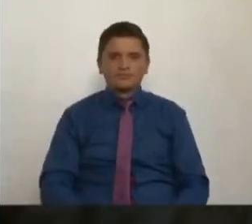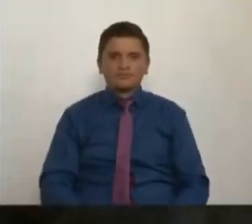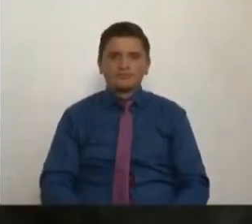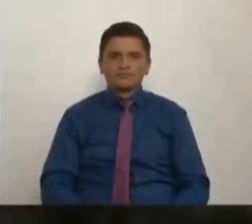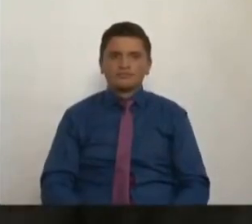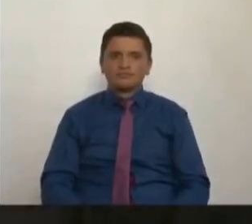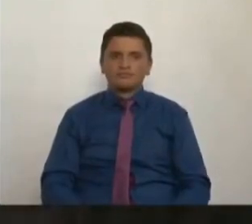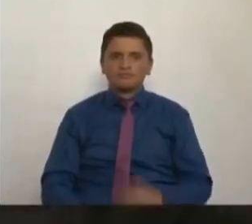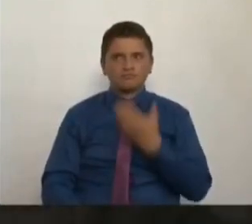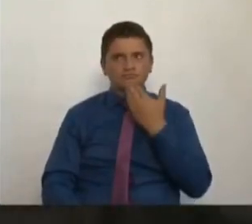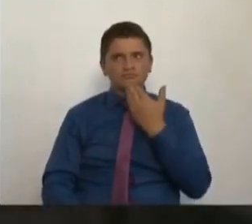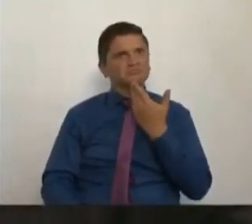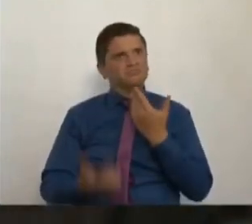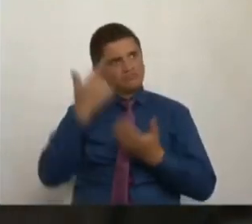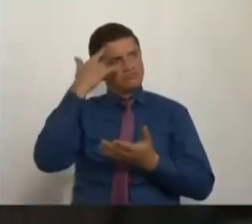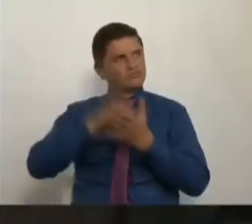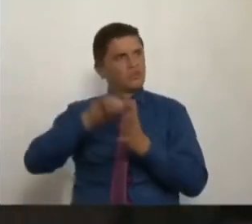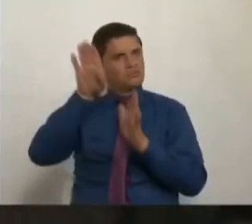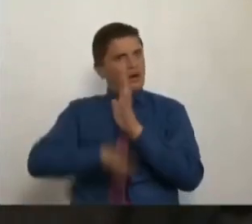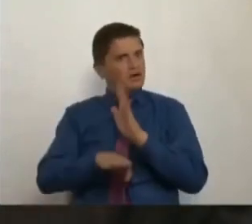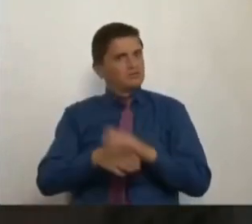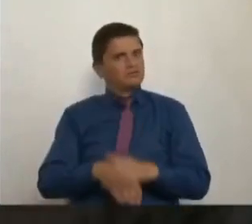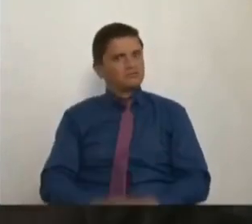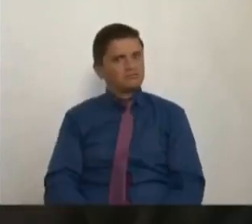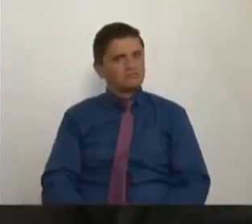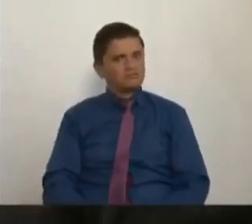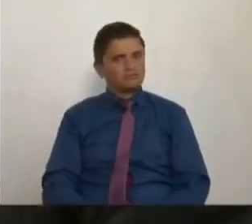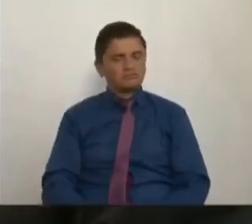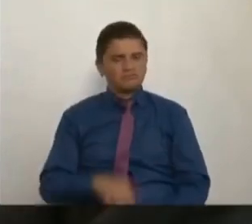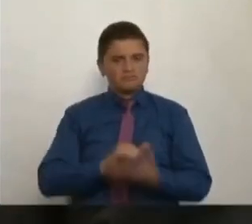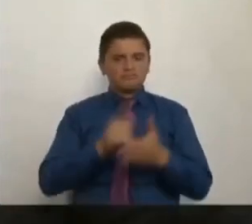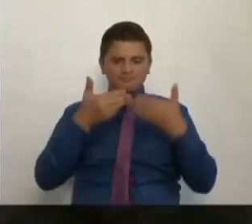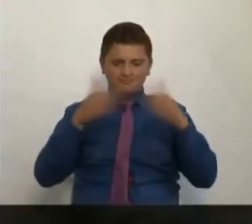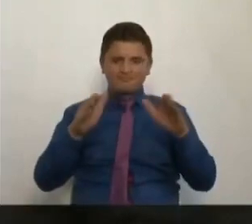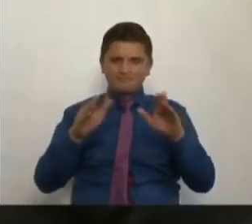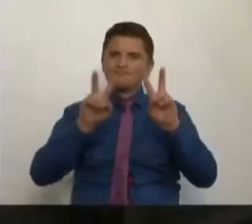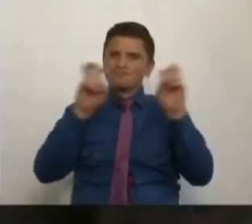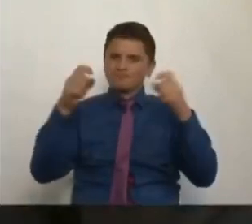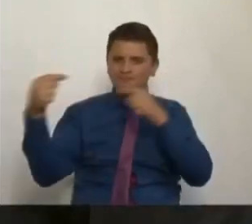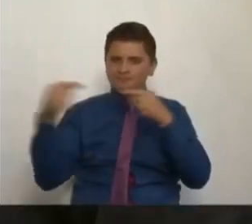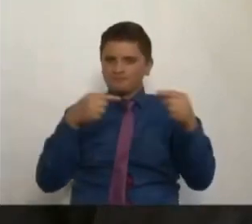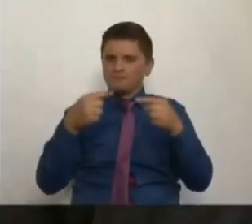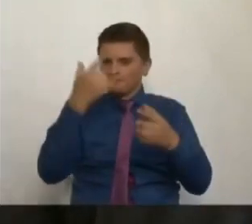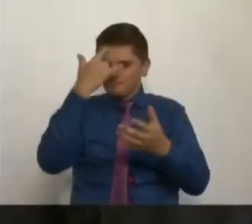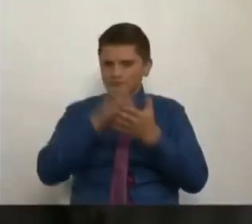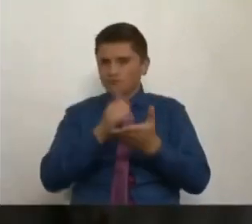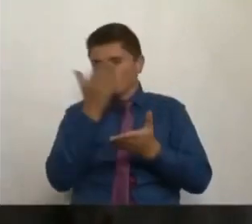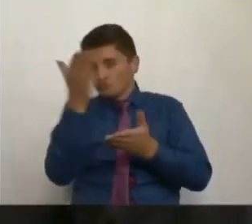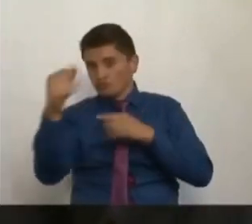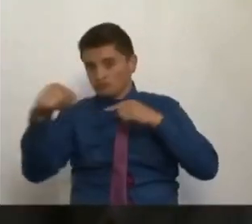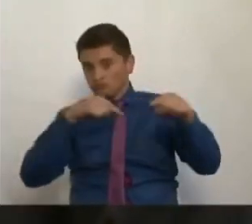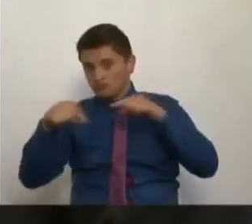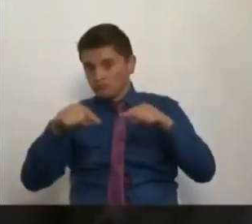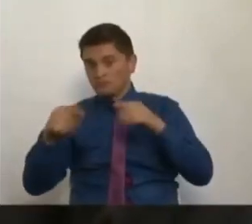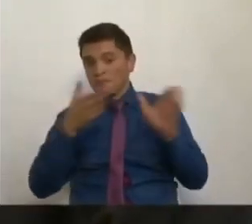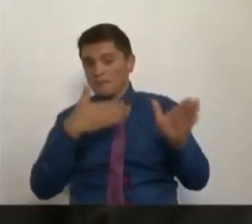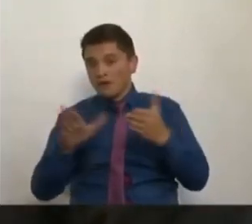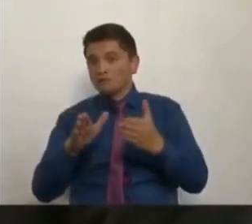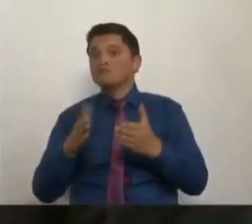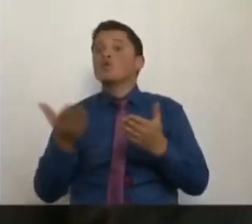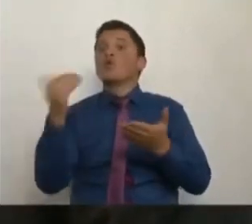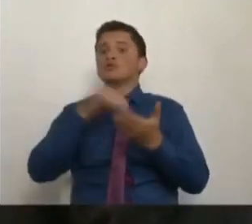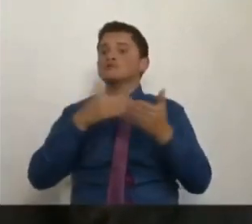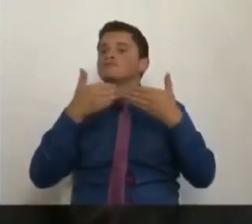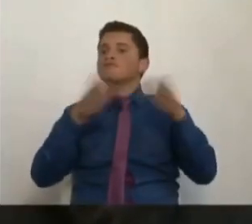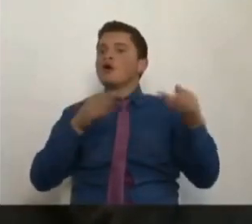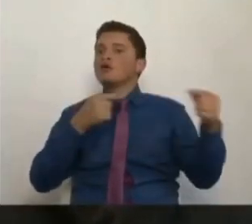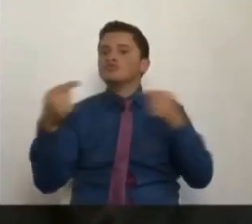Incluso podría valer menos. Yo sí creo que ese tema debemos abrirlo. Señora directora de planeación, abramos ese debate. No